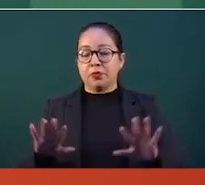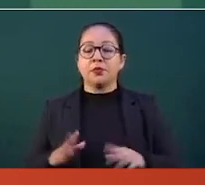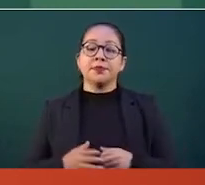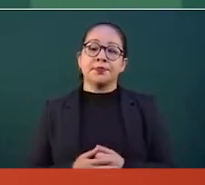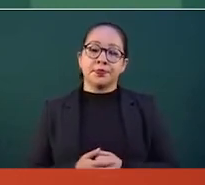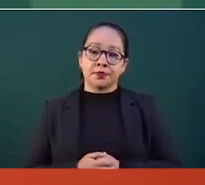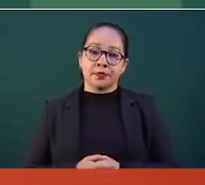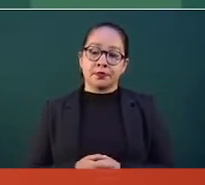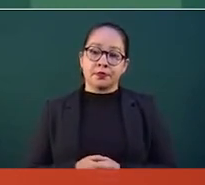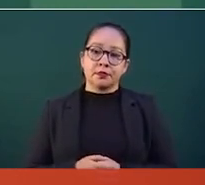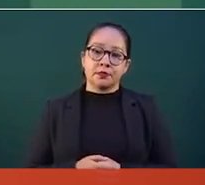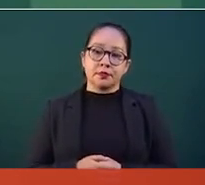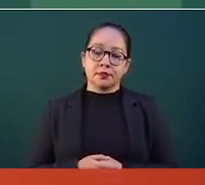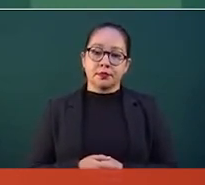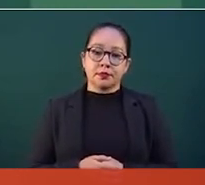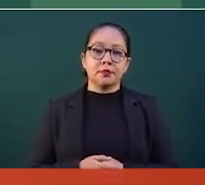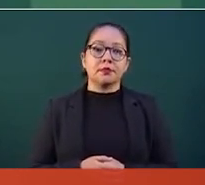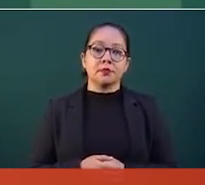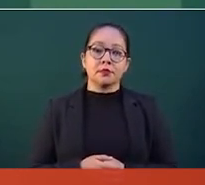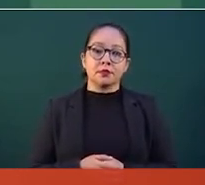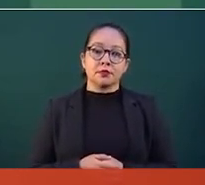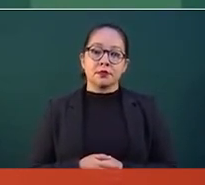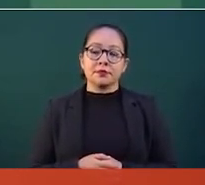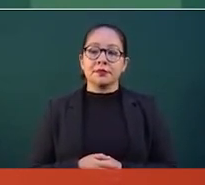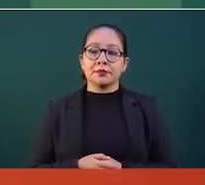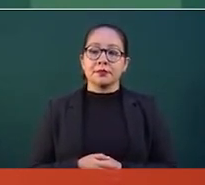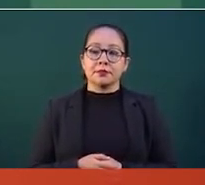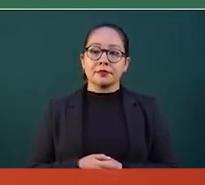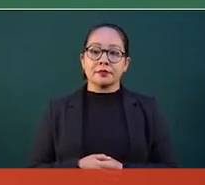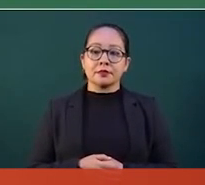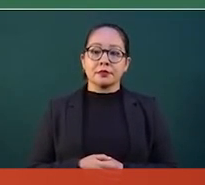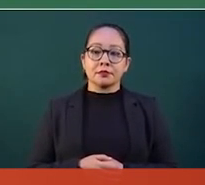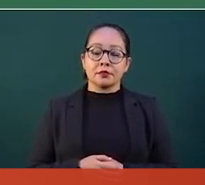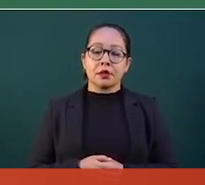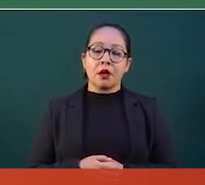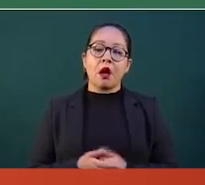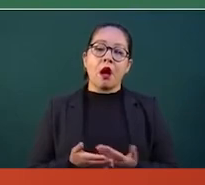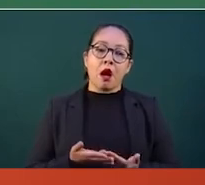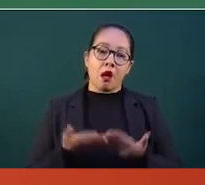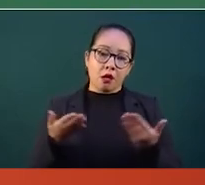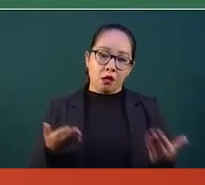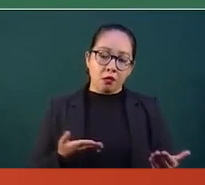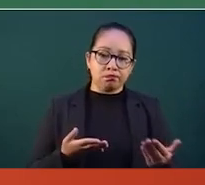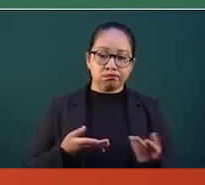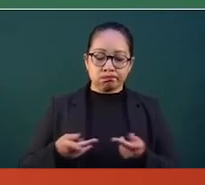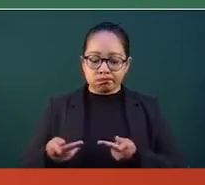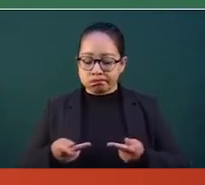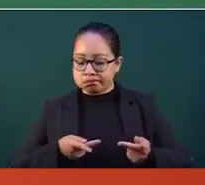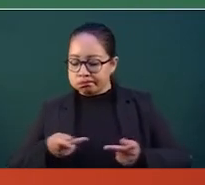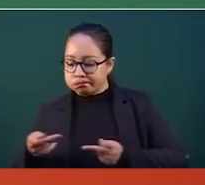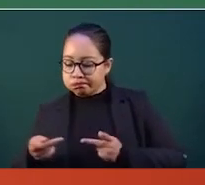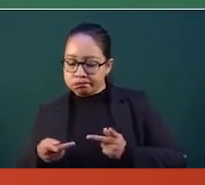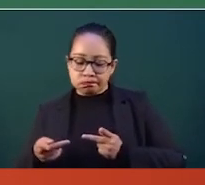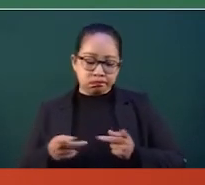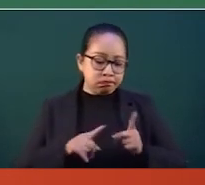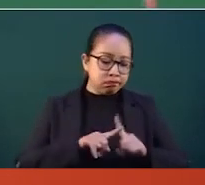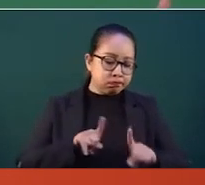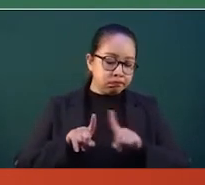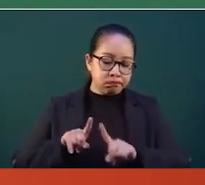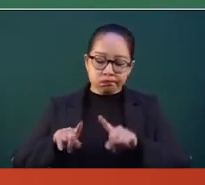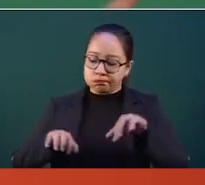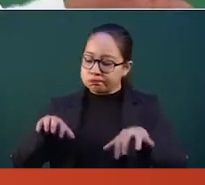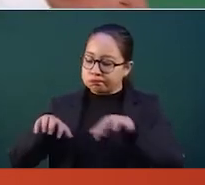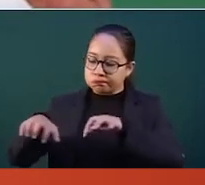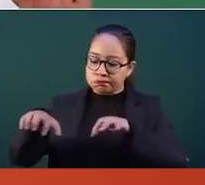arreglando, estableciendo las instalaciones en todo lo que es